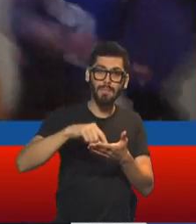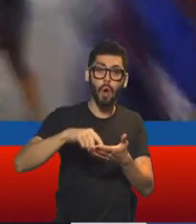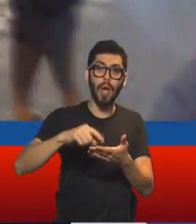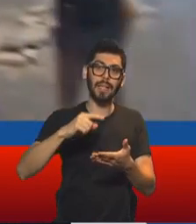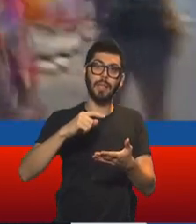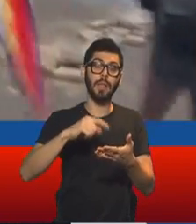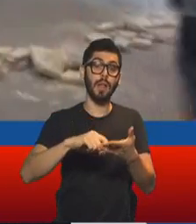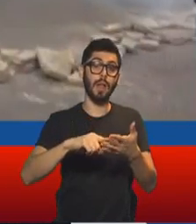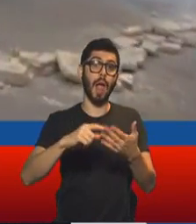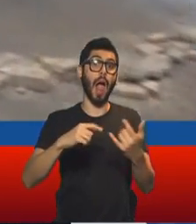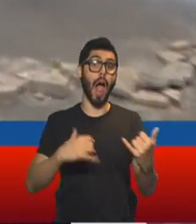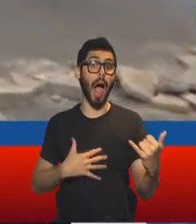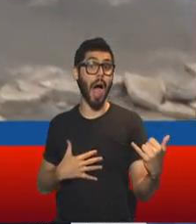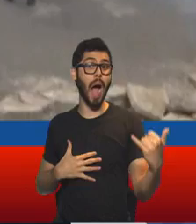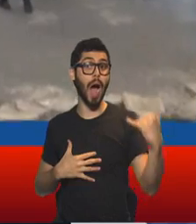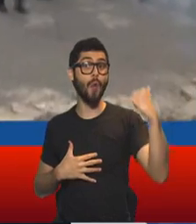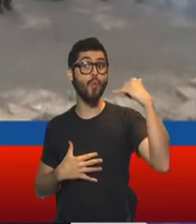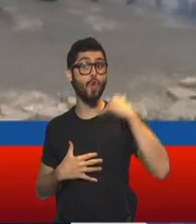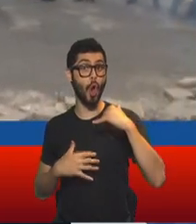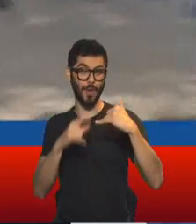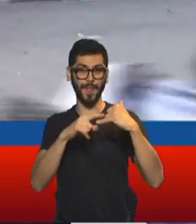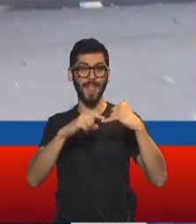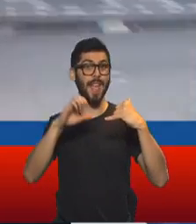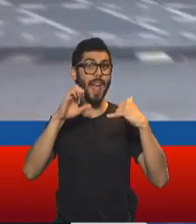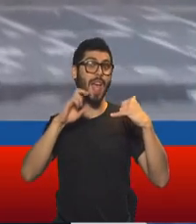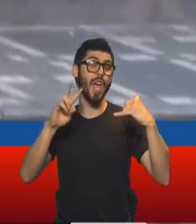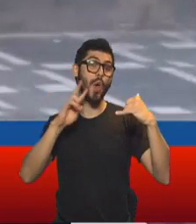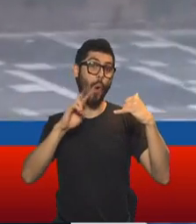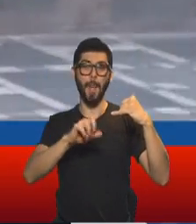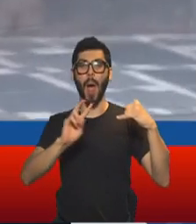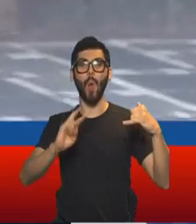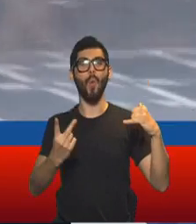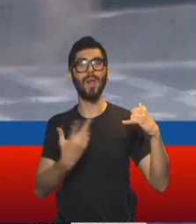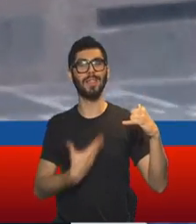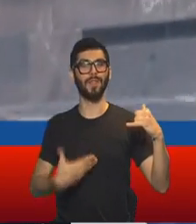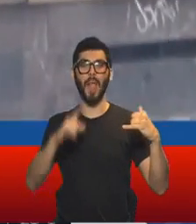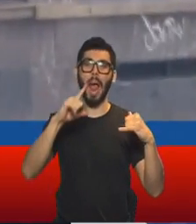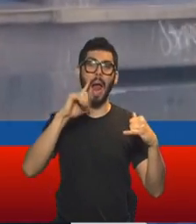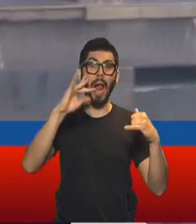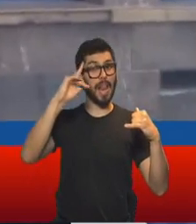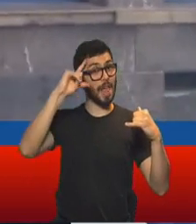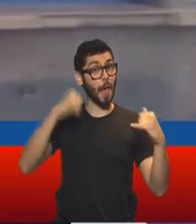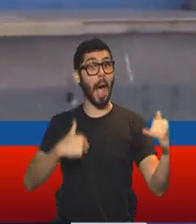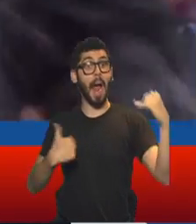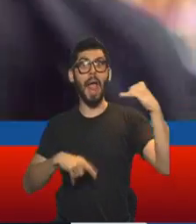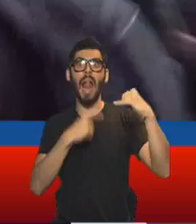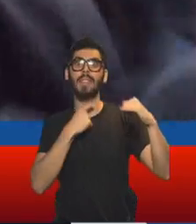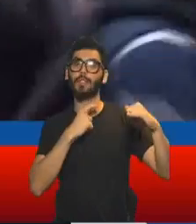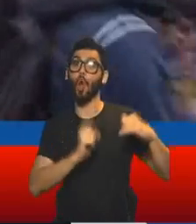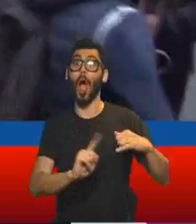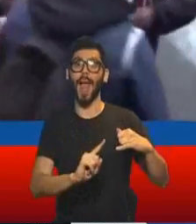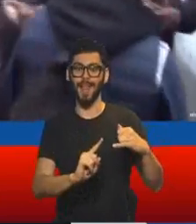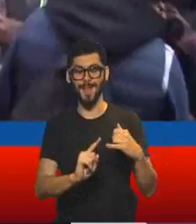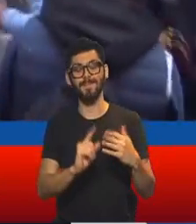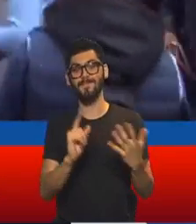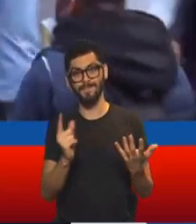el paso de los aviones para que Evo Morales y su vice, Álvaro García Linera, pudiesen exiliarse de la Argentina. Pero fíjate, vamos a